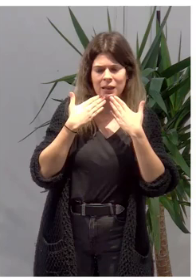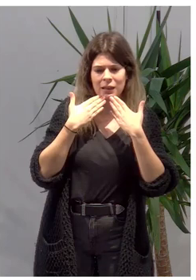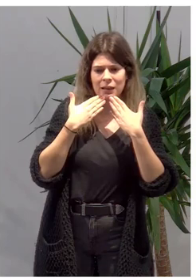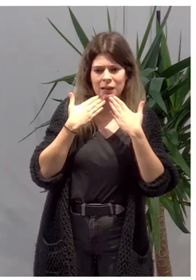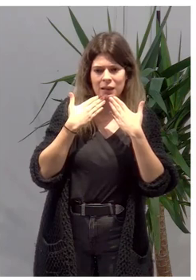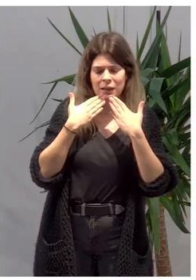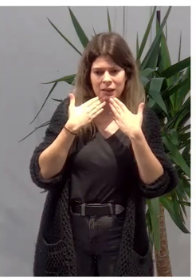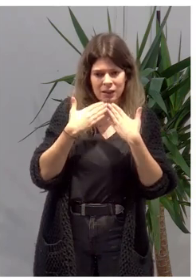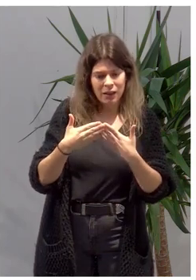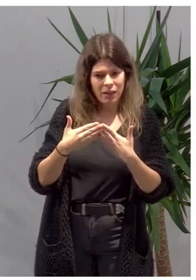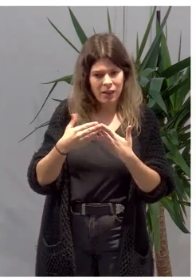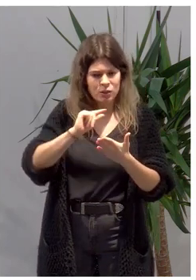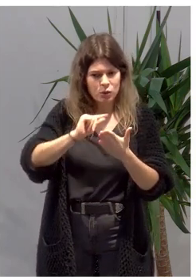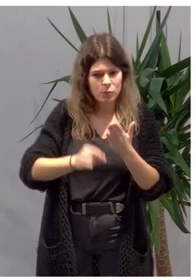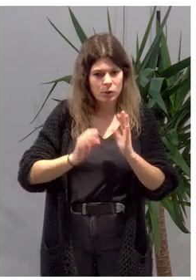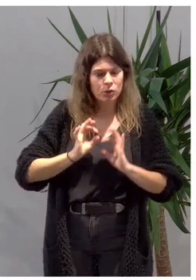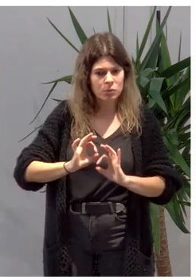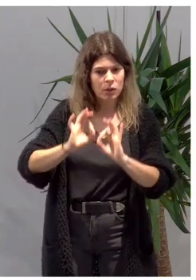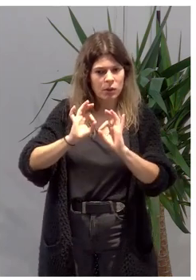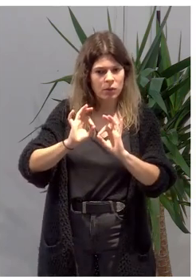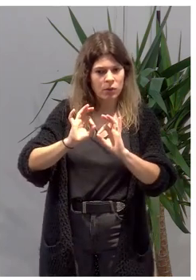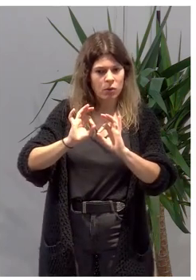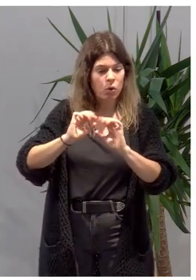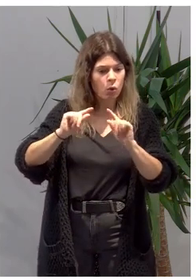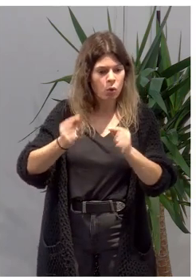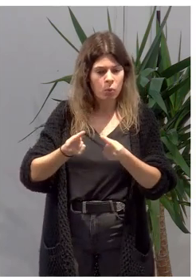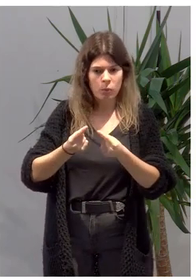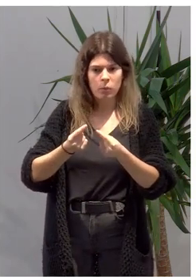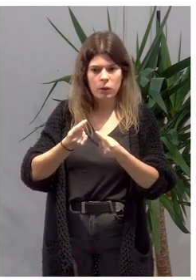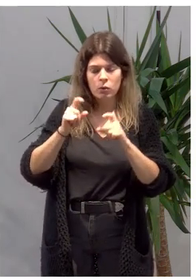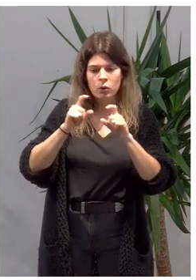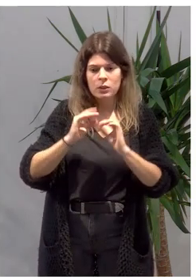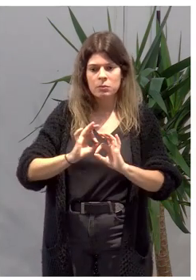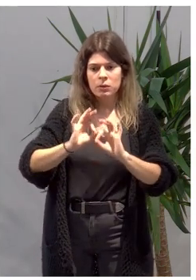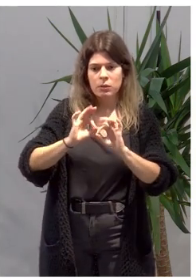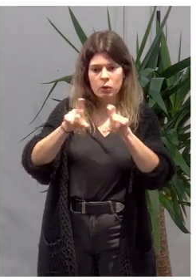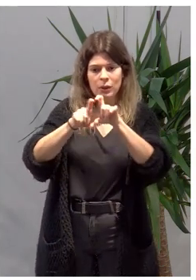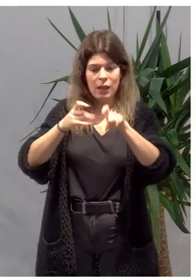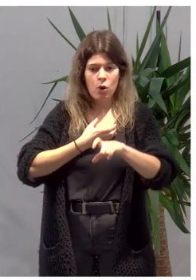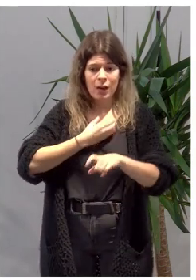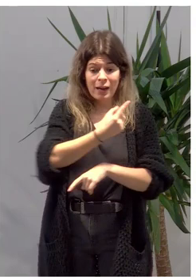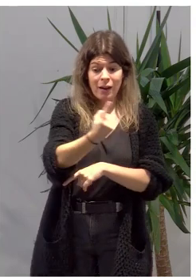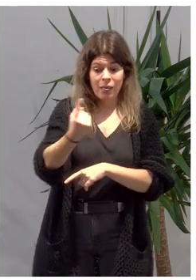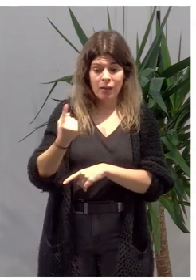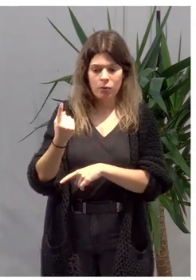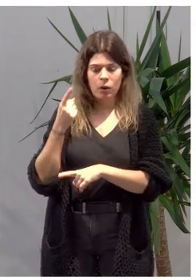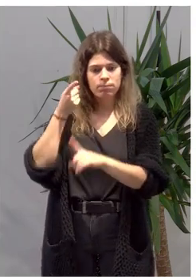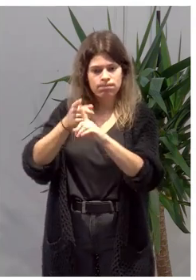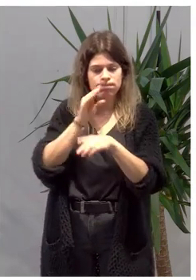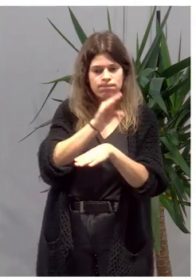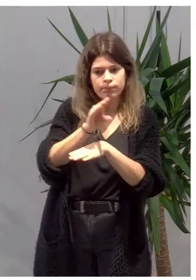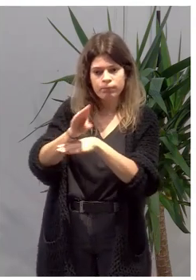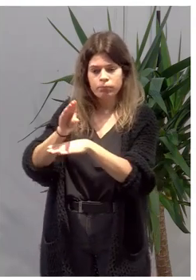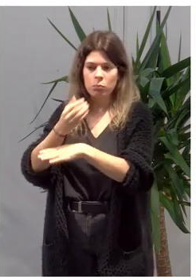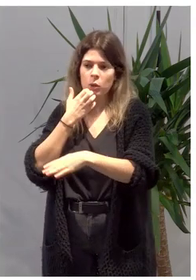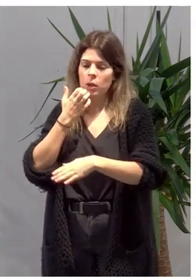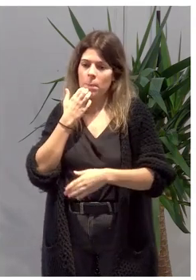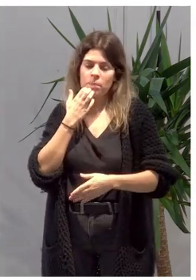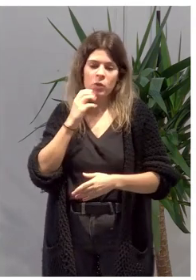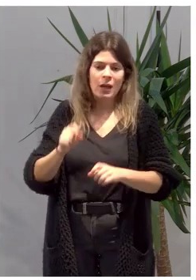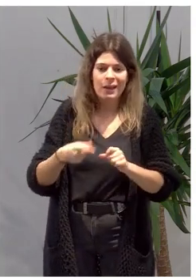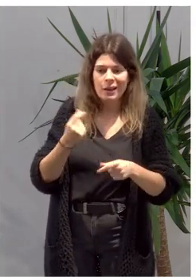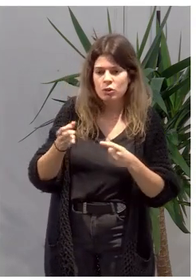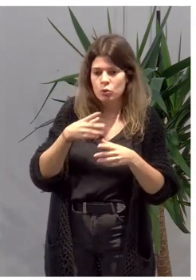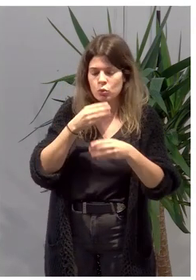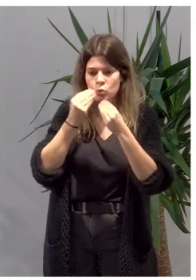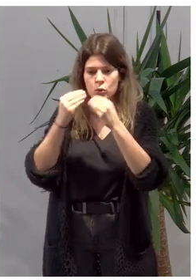través de un convenio específico con cada entidad local para sufragar bien gastos de sustitución o